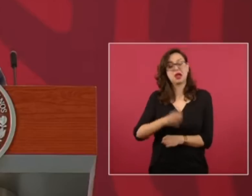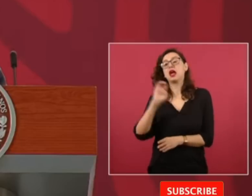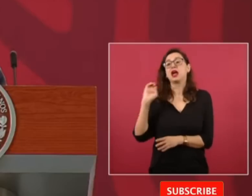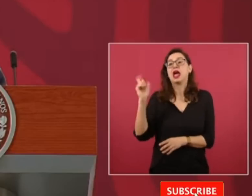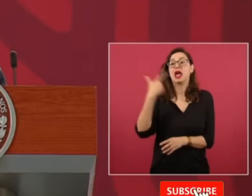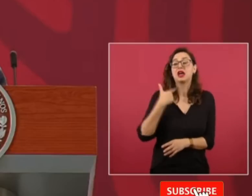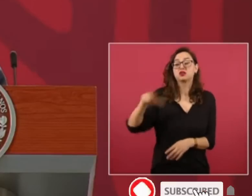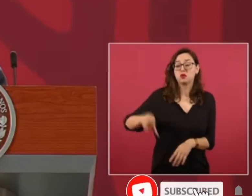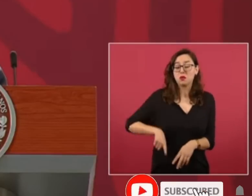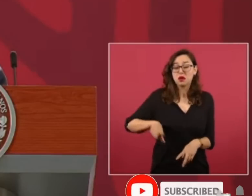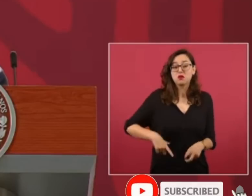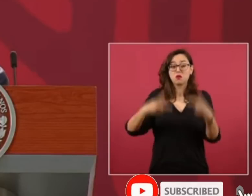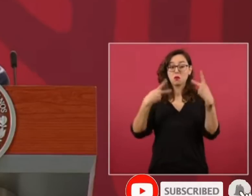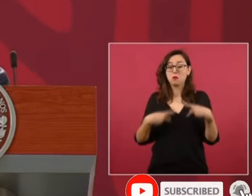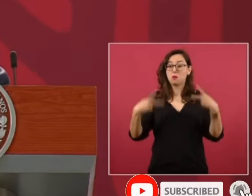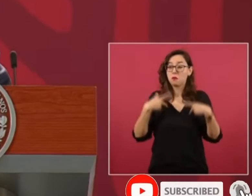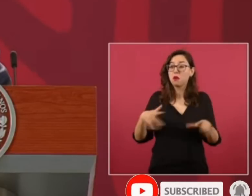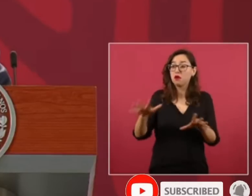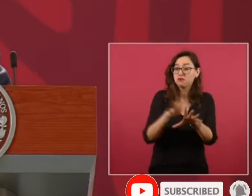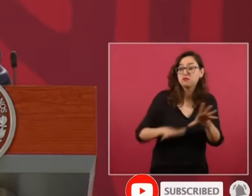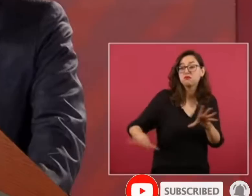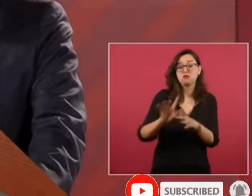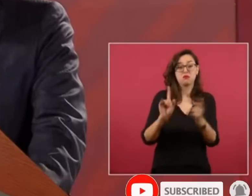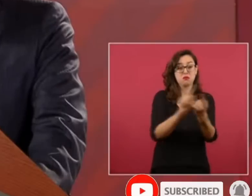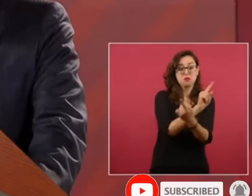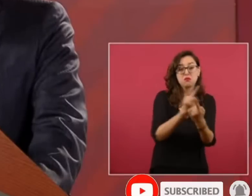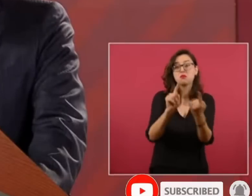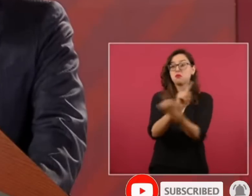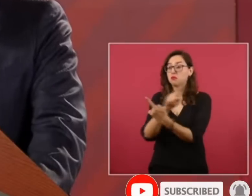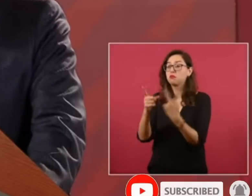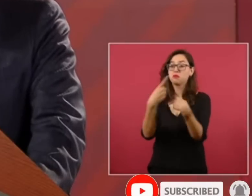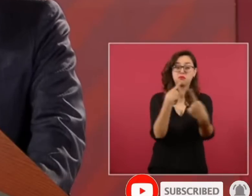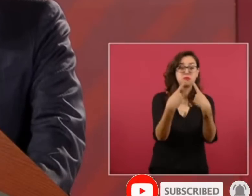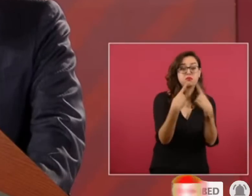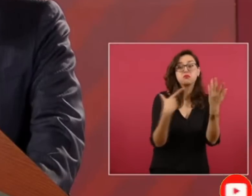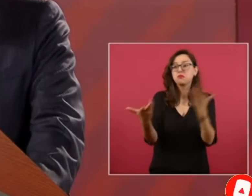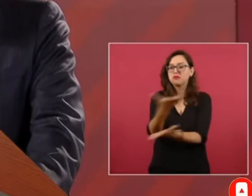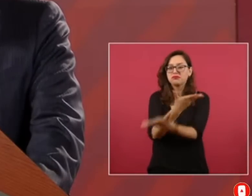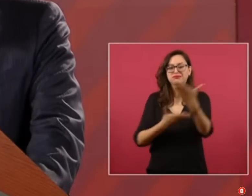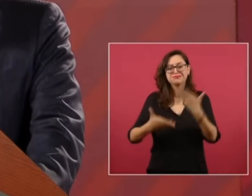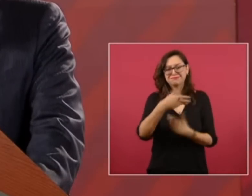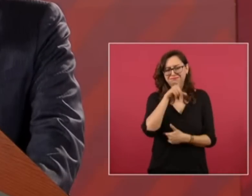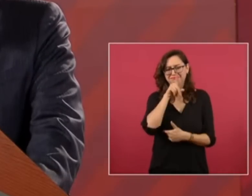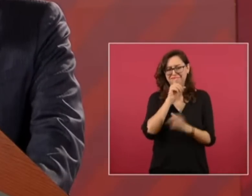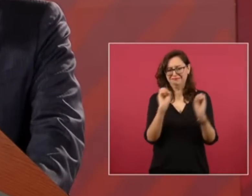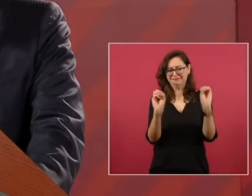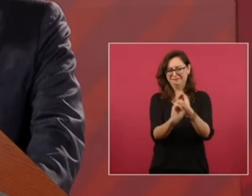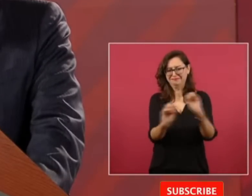gente, que esté cotidianamente